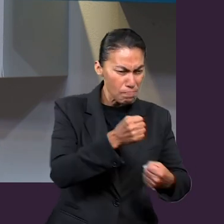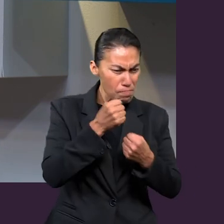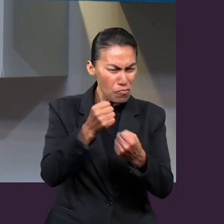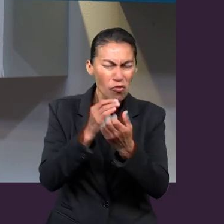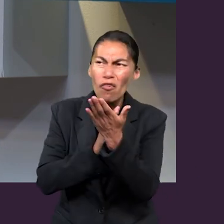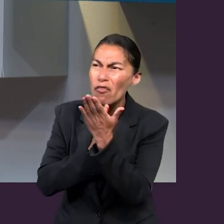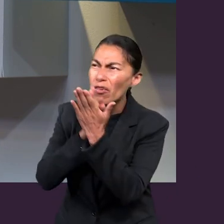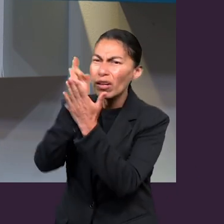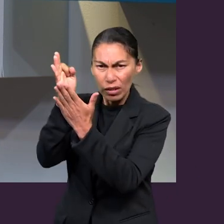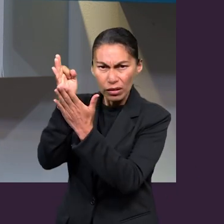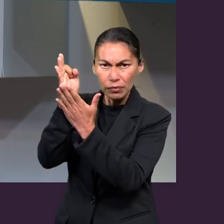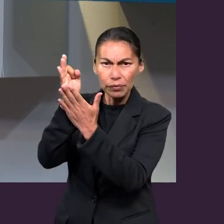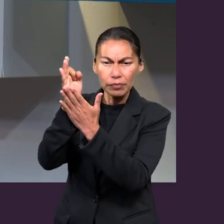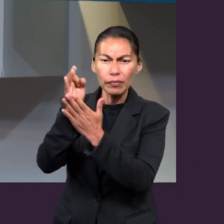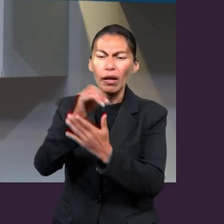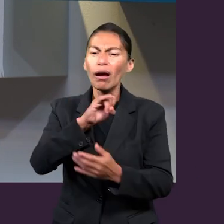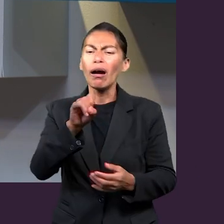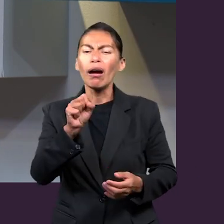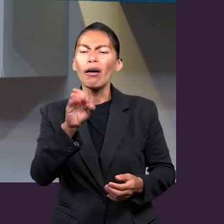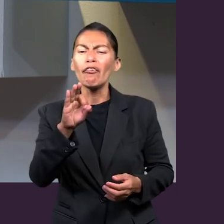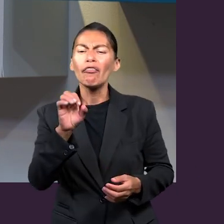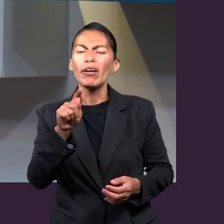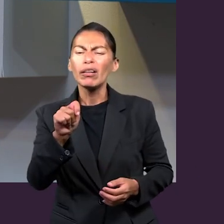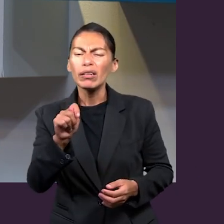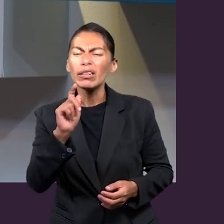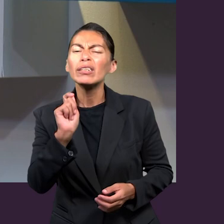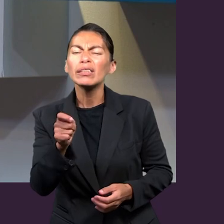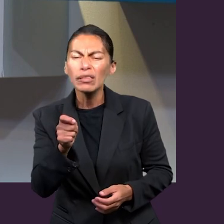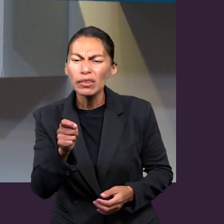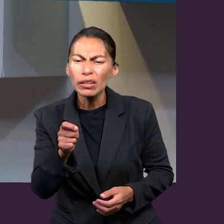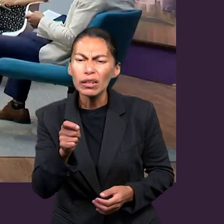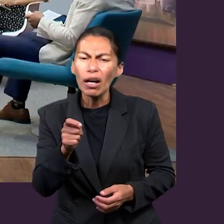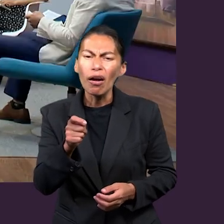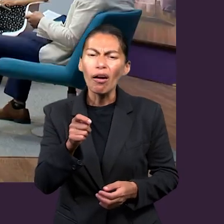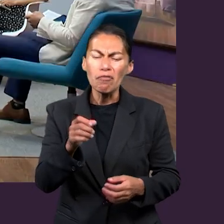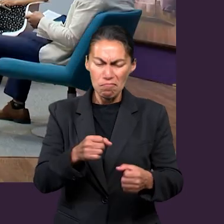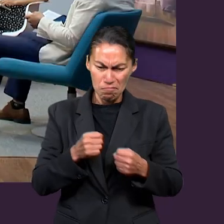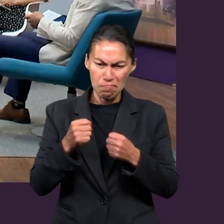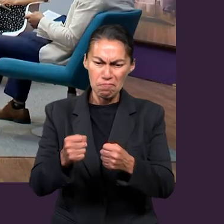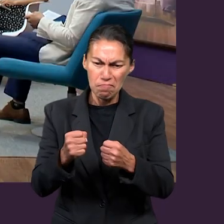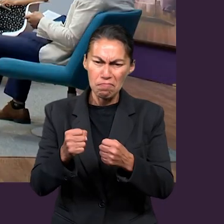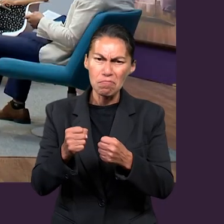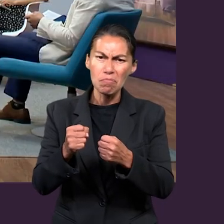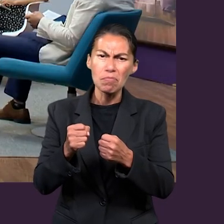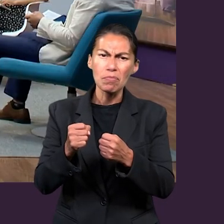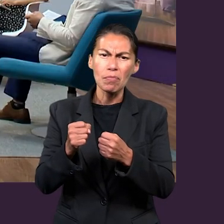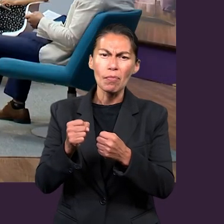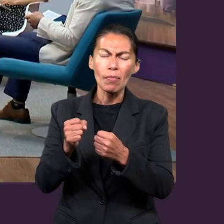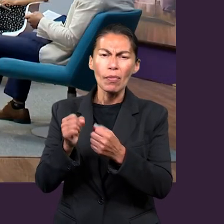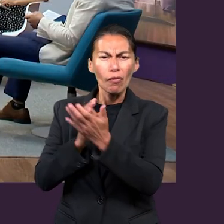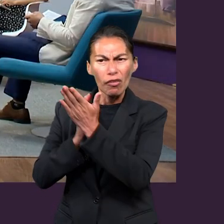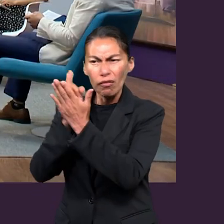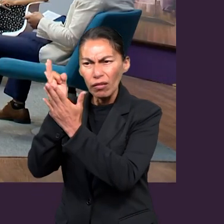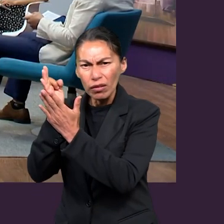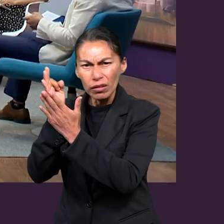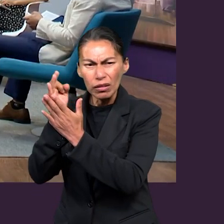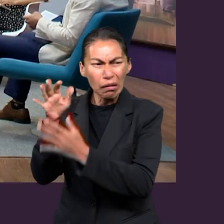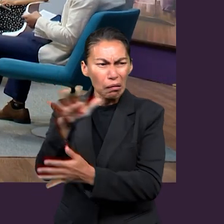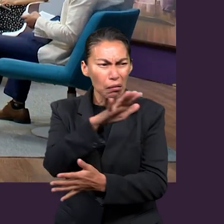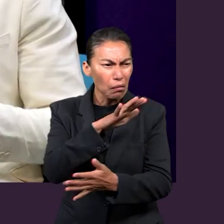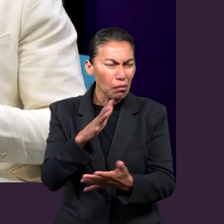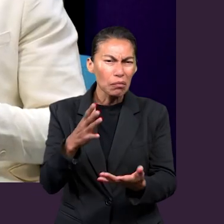Jafez, ¿qué entendemos hoy en día por mantenernos firmes ante la situación en la que vivimos?